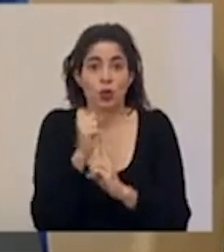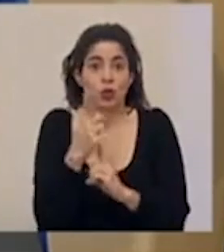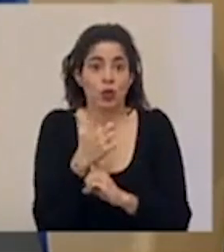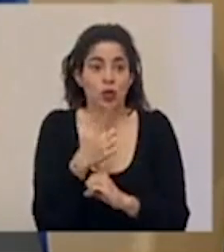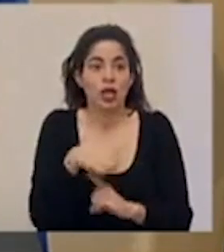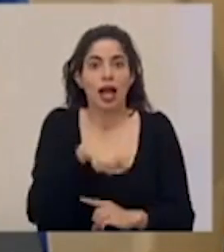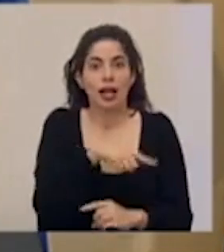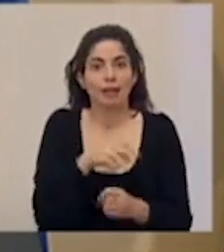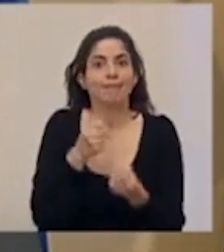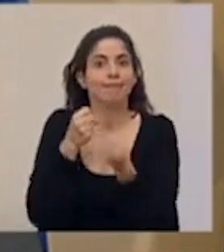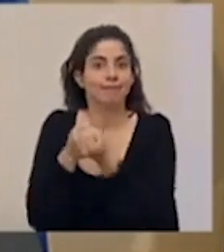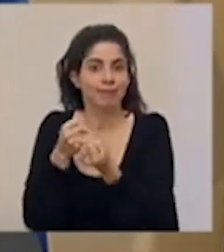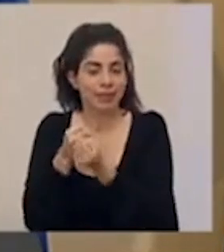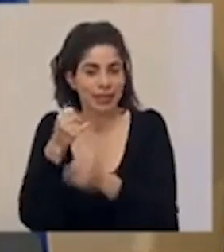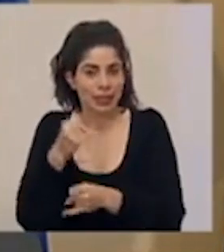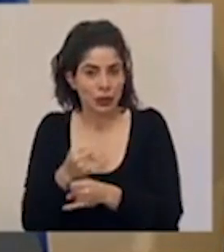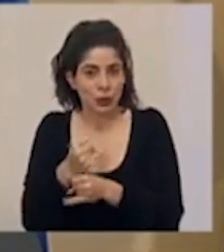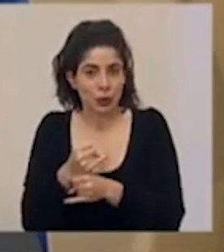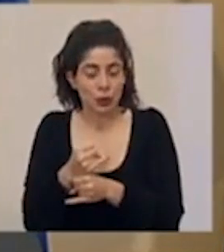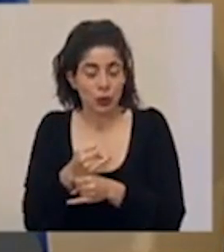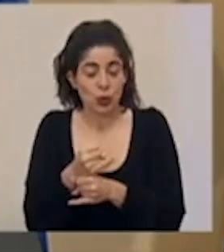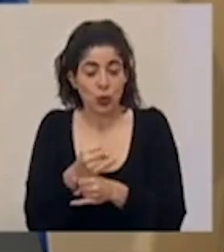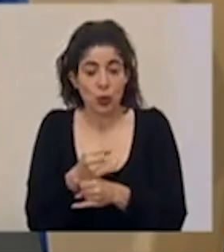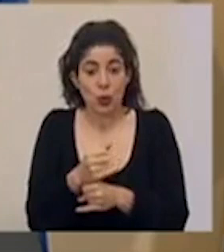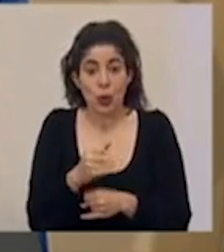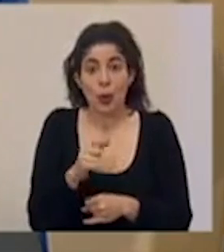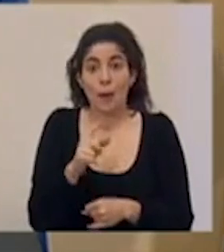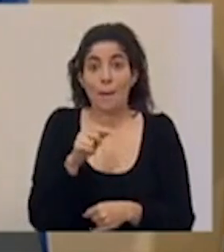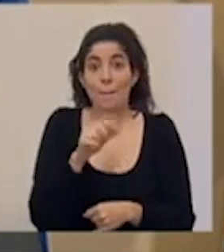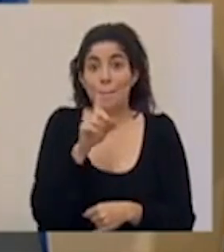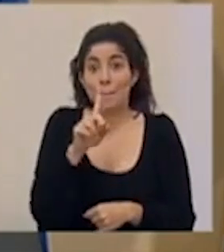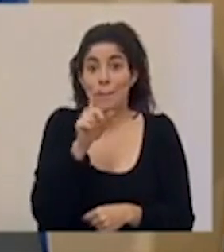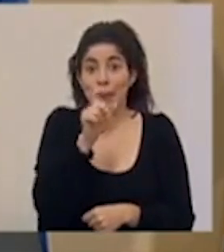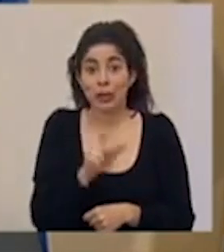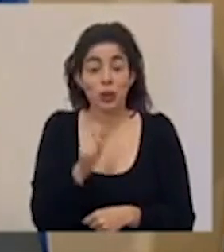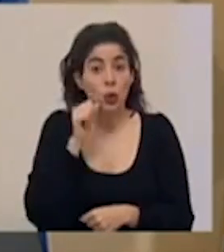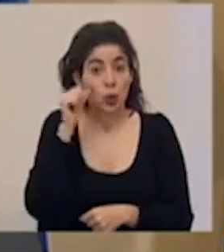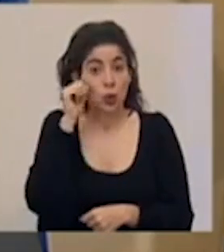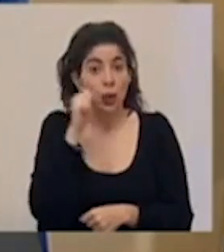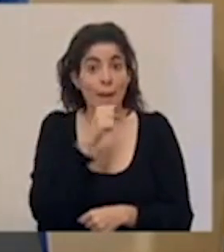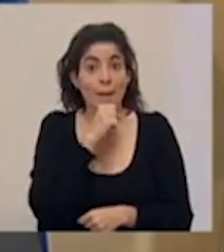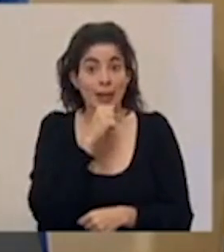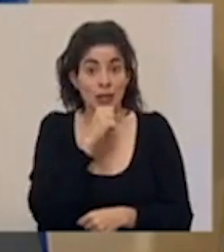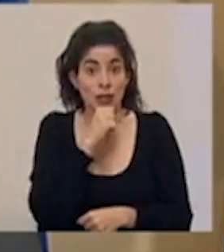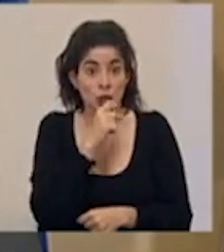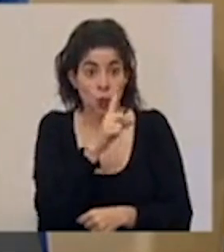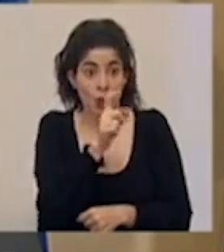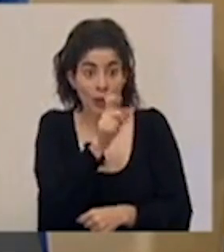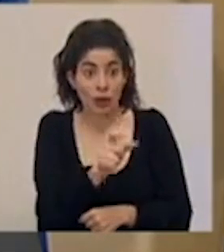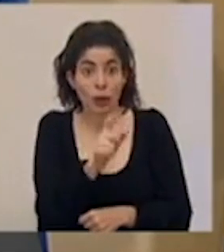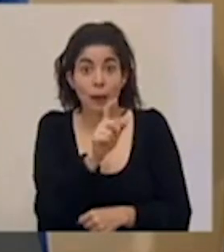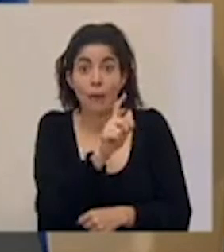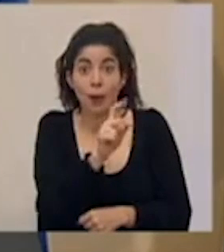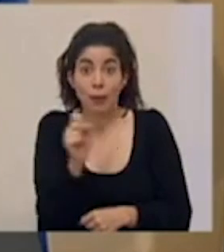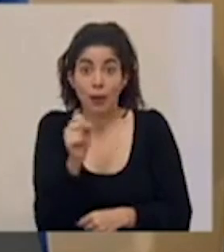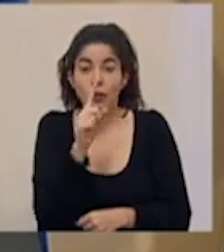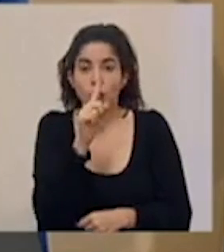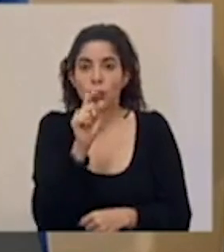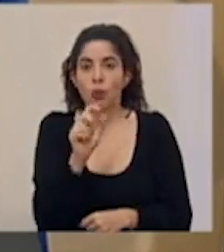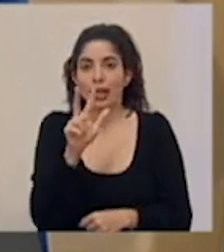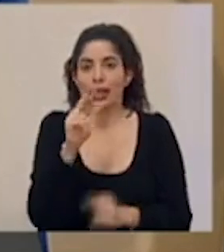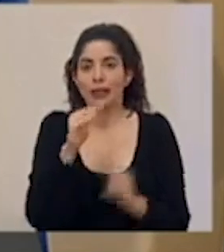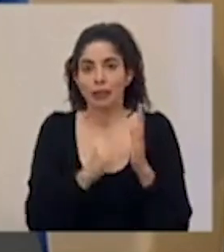apoya esta institución. Al mes, una persona adulta mayor tiene un costo de atención de 1